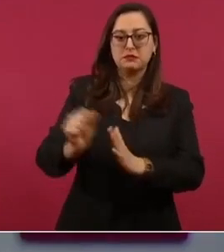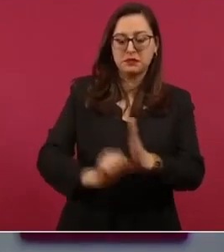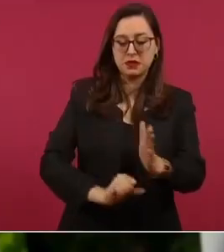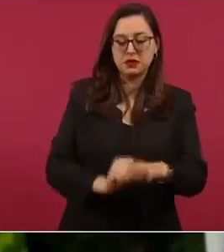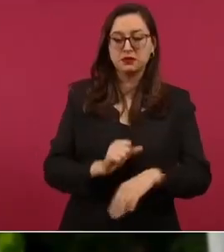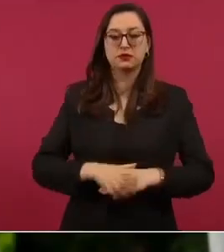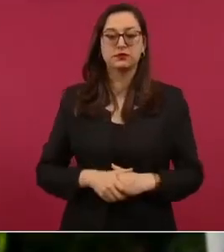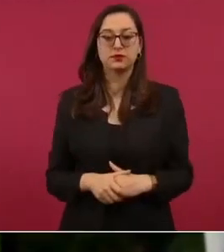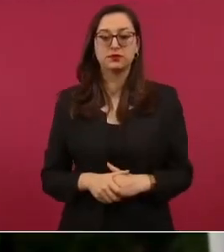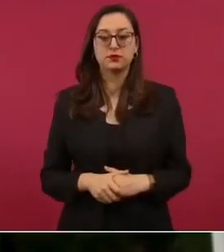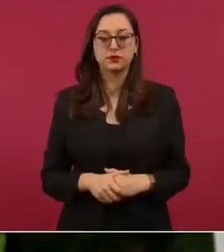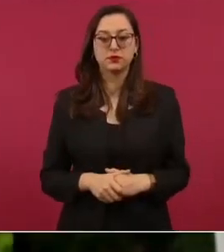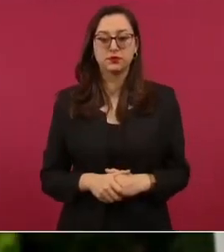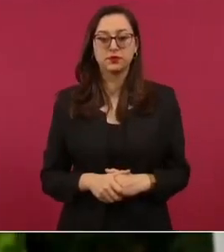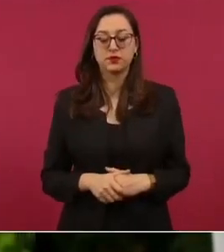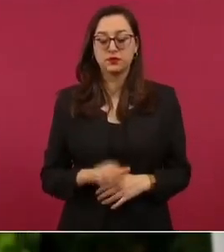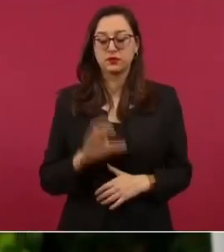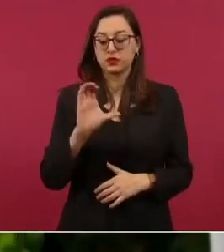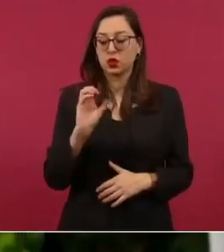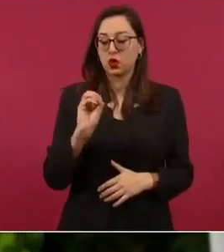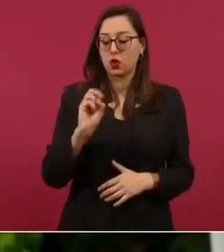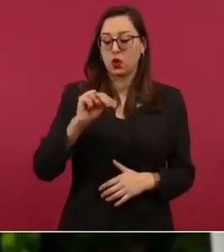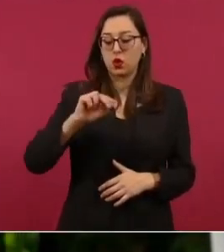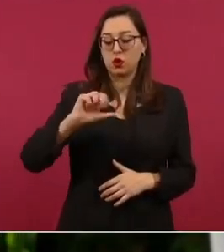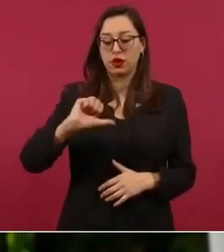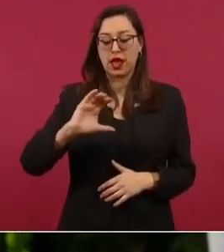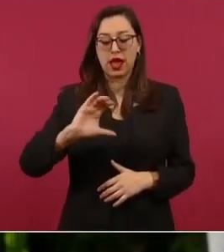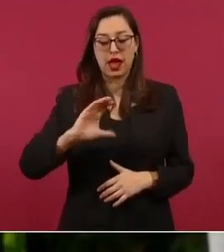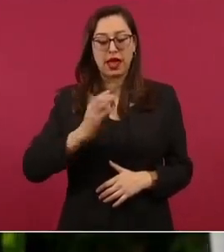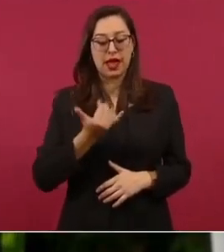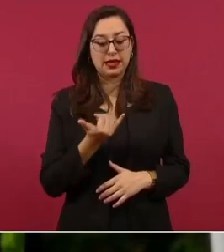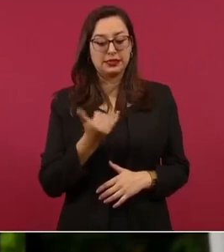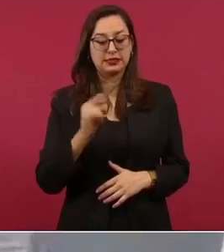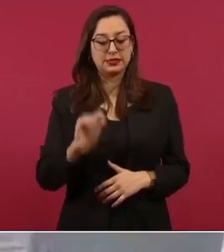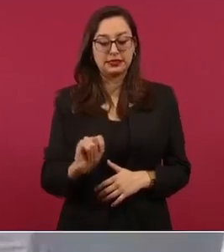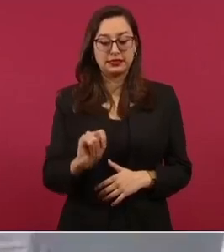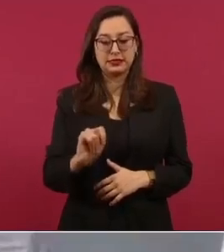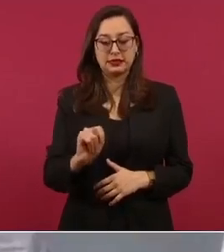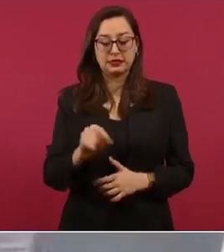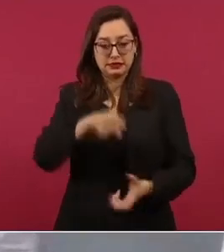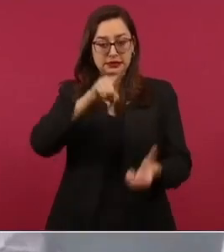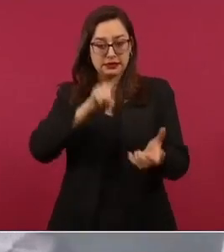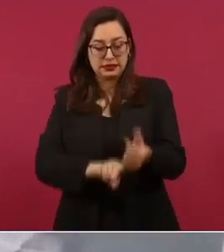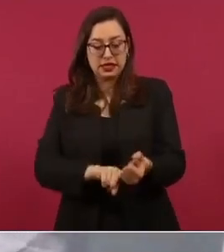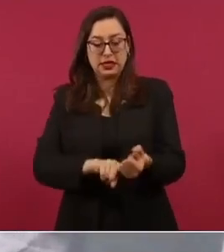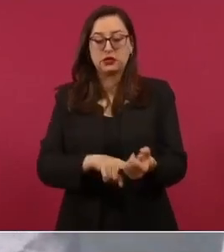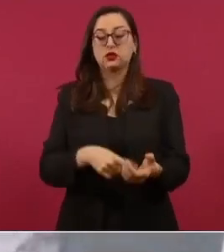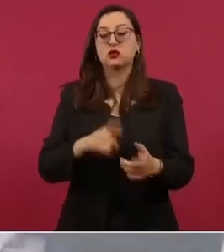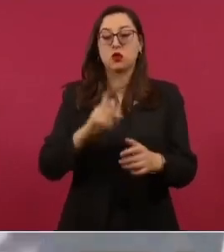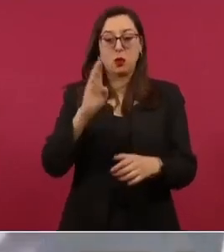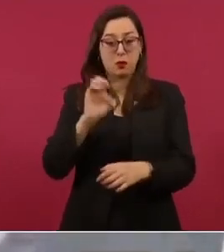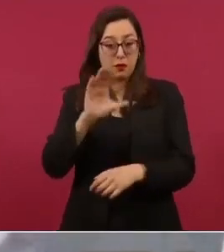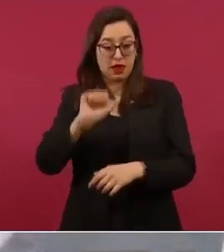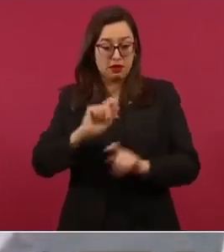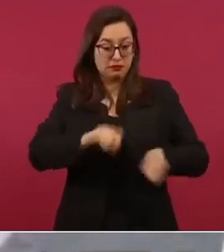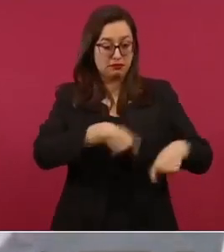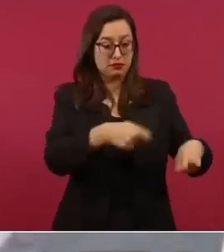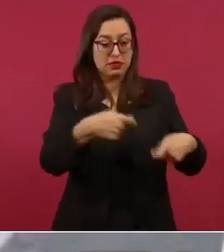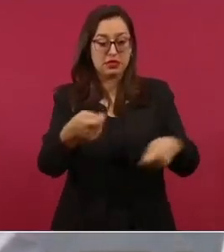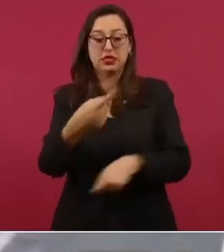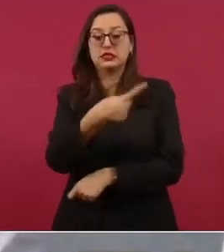el CONACYT otorga ciento veintiocho mil